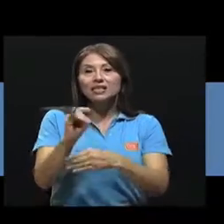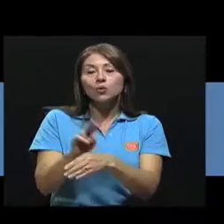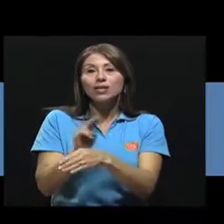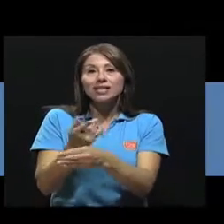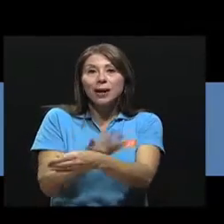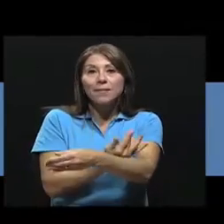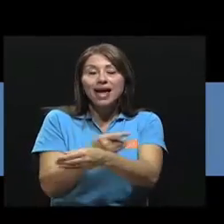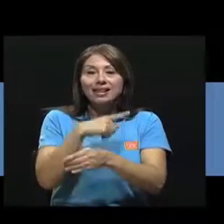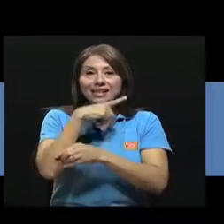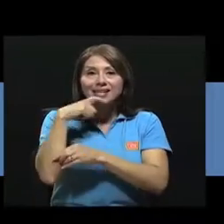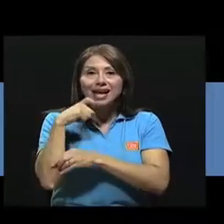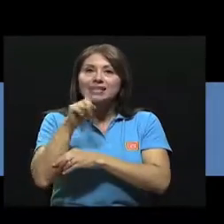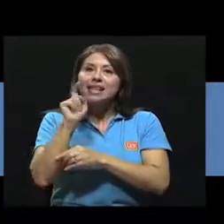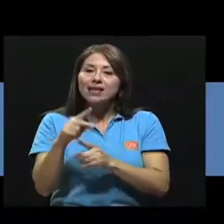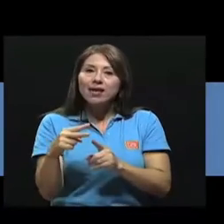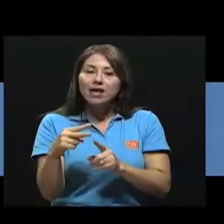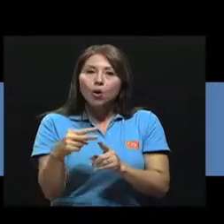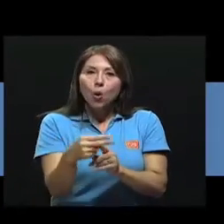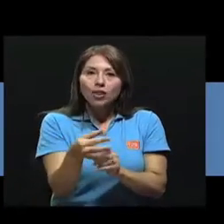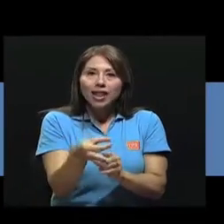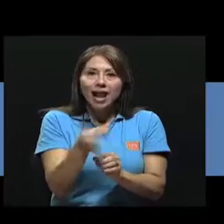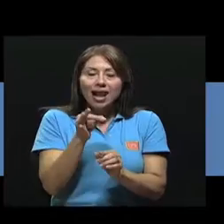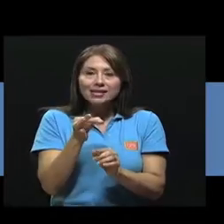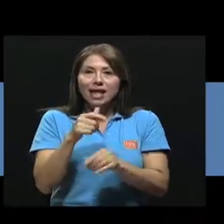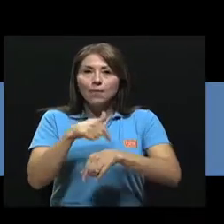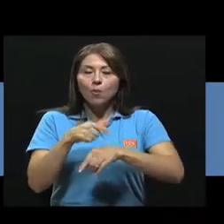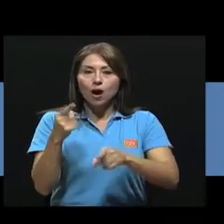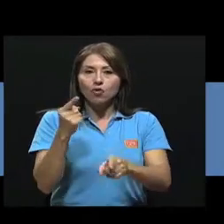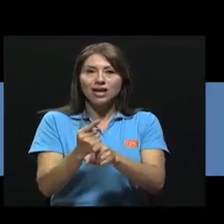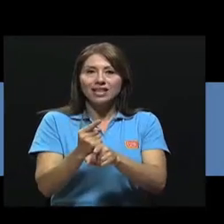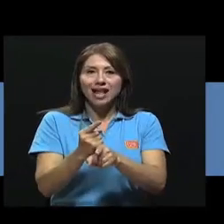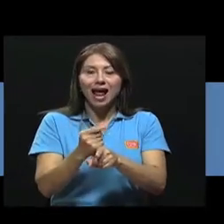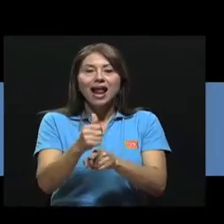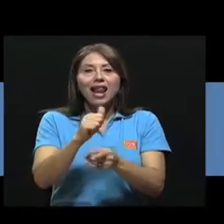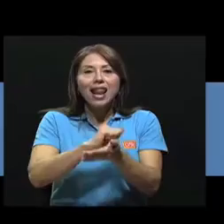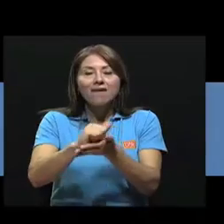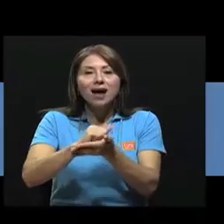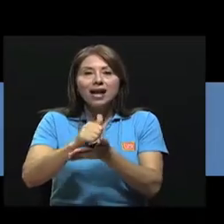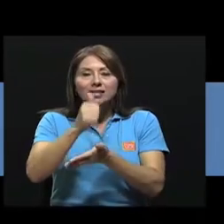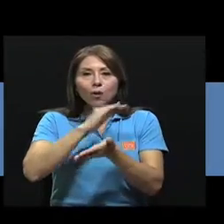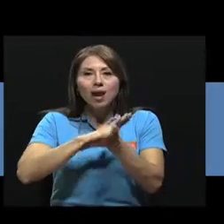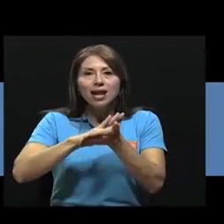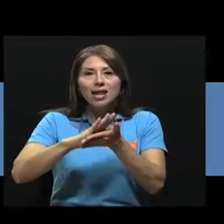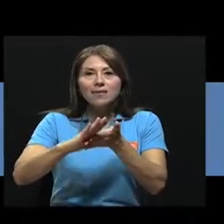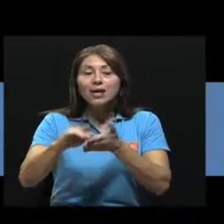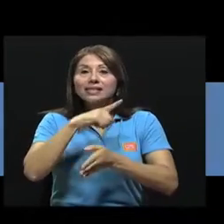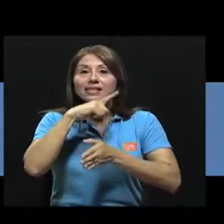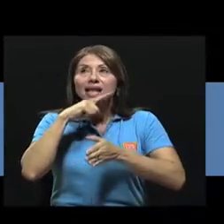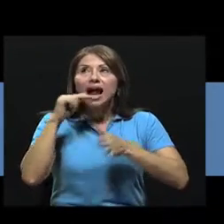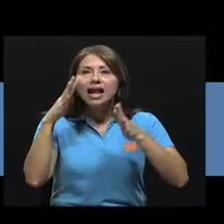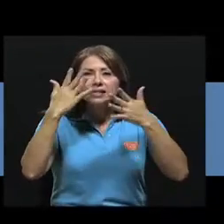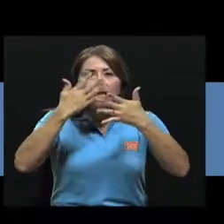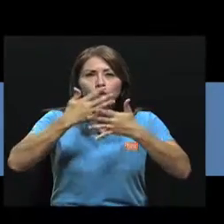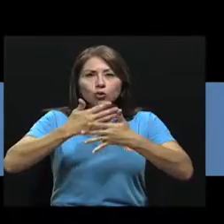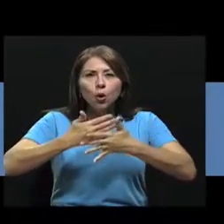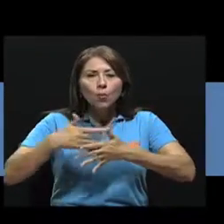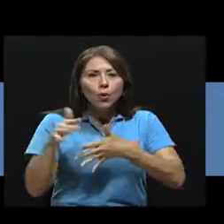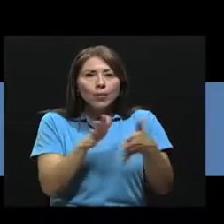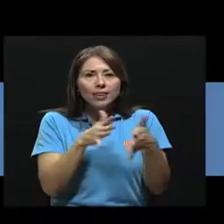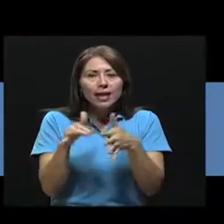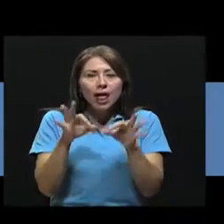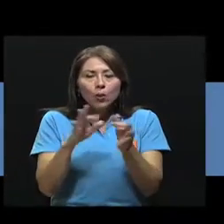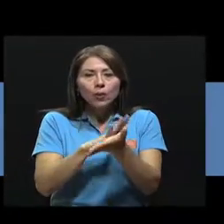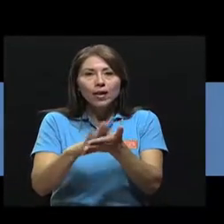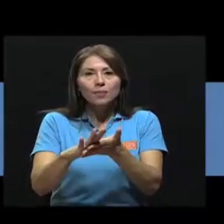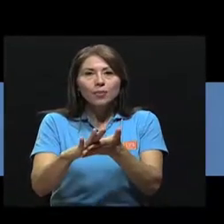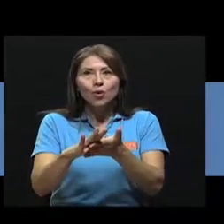debe cortarlas en la época correcta, lavarlas con agua potable, secarlas a la sombra y en un lugar limpio y bien ventilado. No